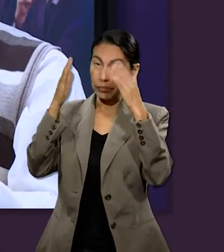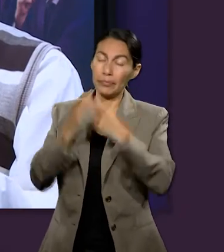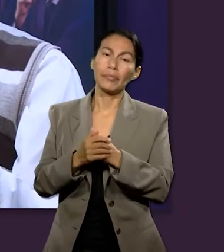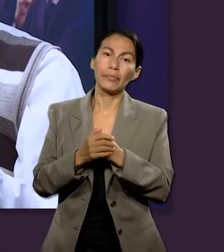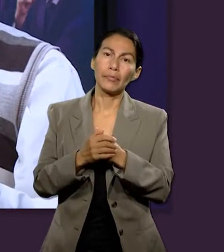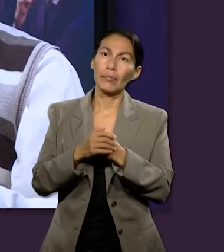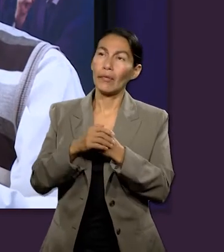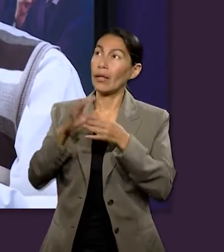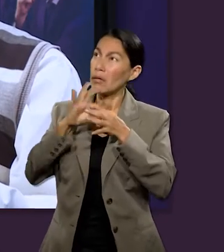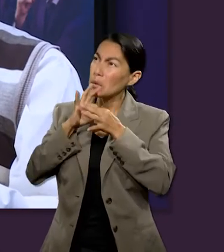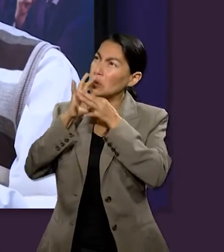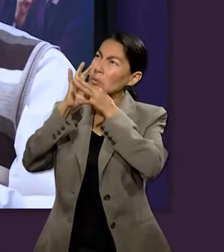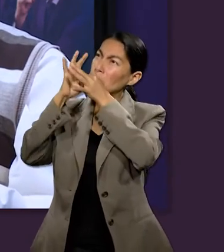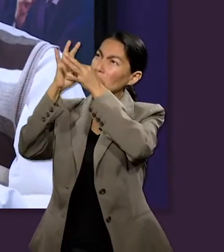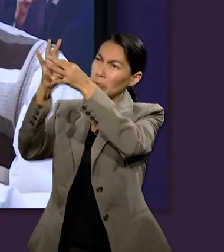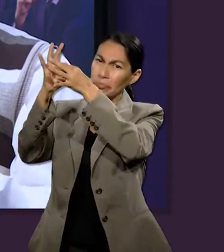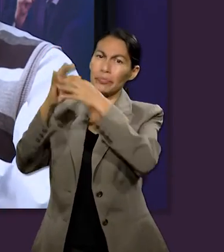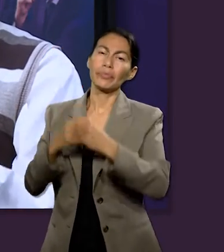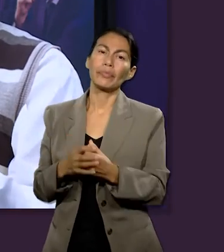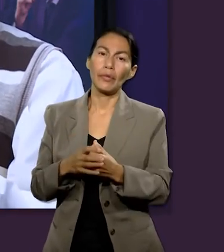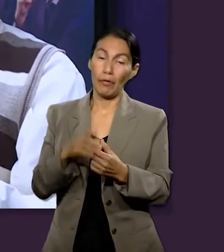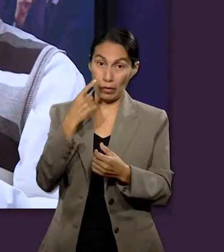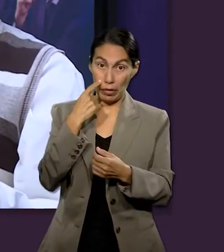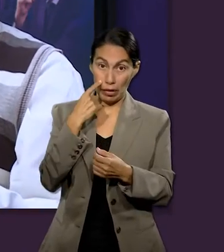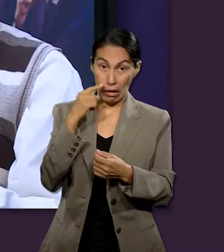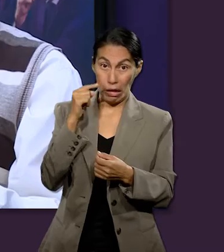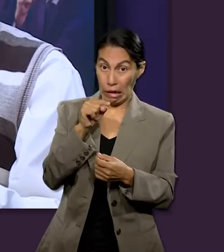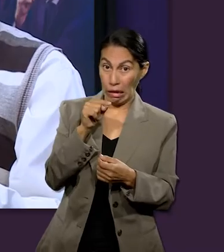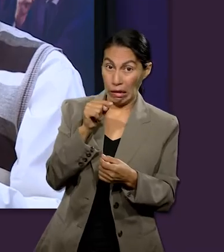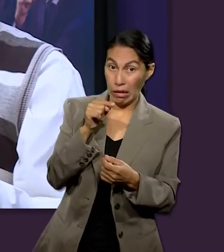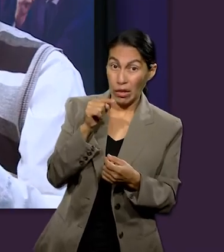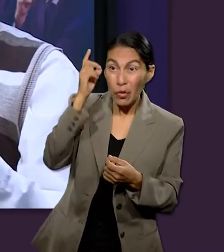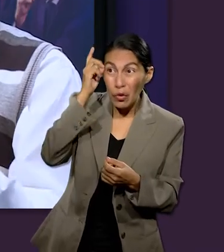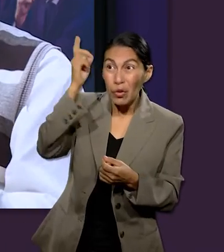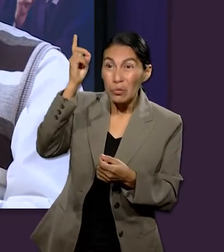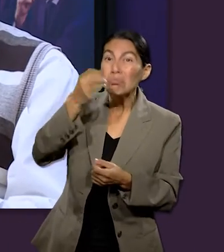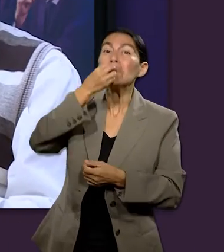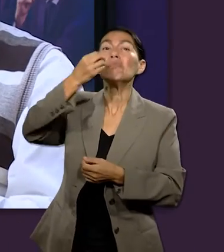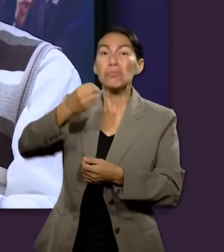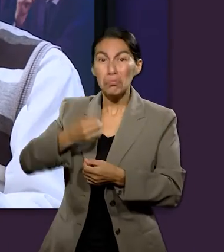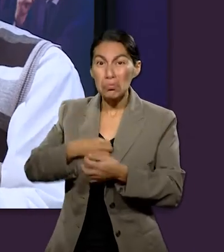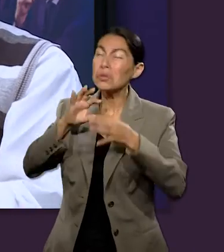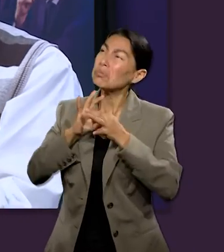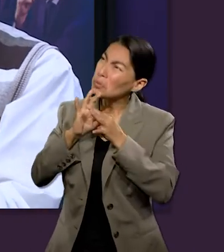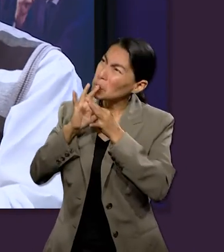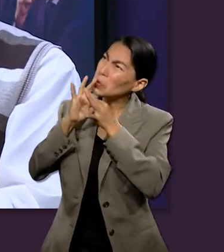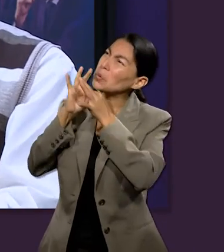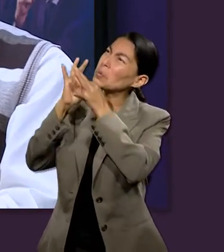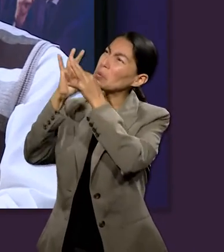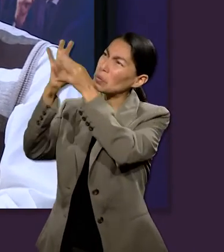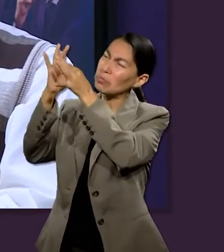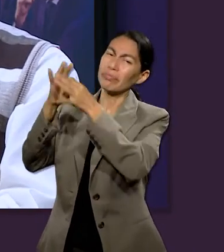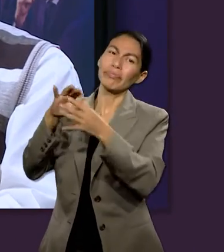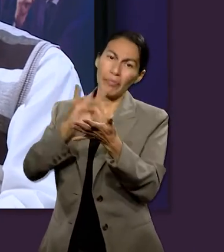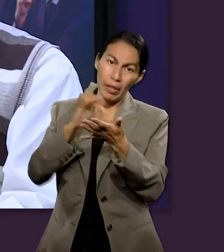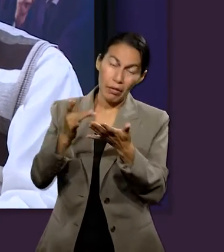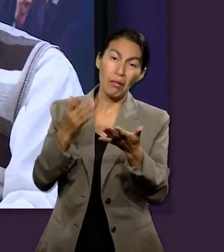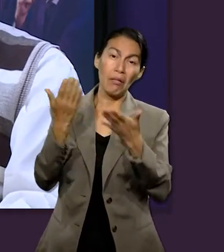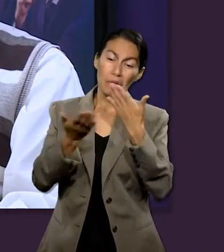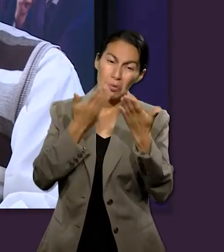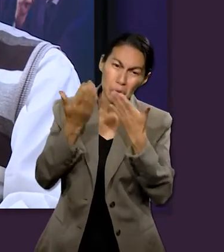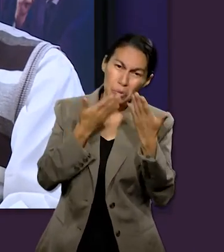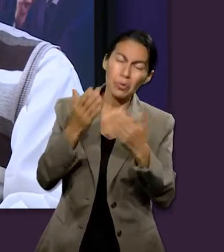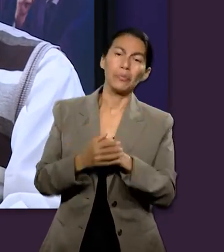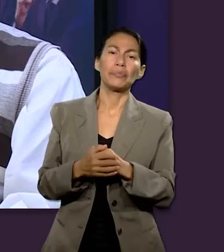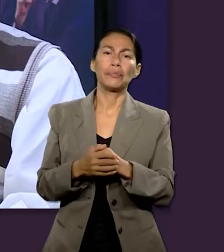de manera espiritual. Y a pesar, y esto es importante, a pesar de ser Dios mismo, mantuvo esa conexión a